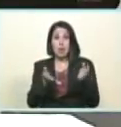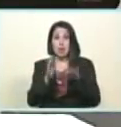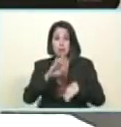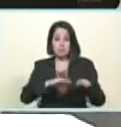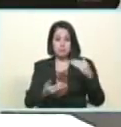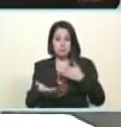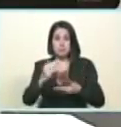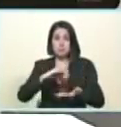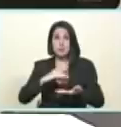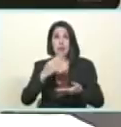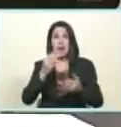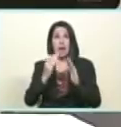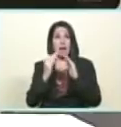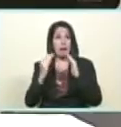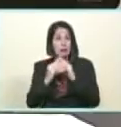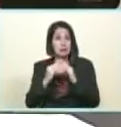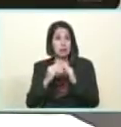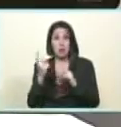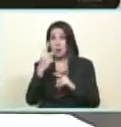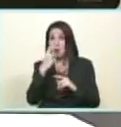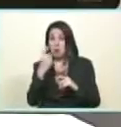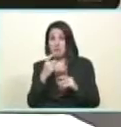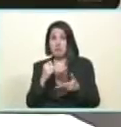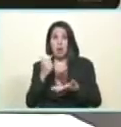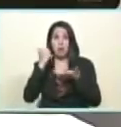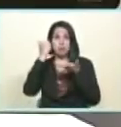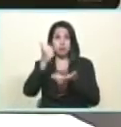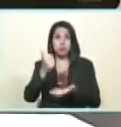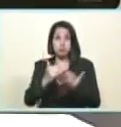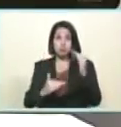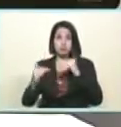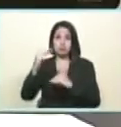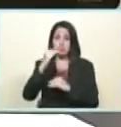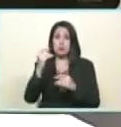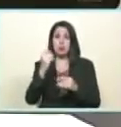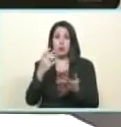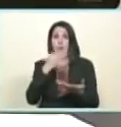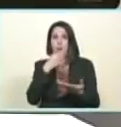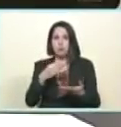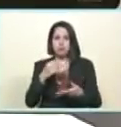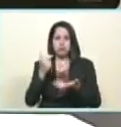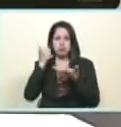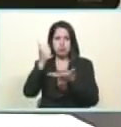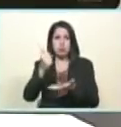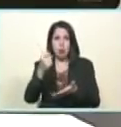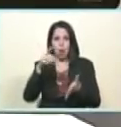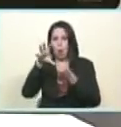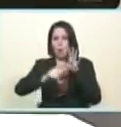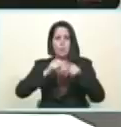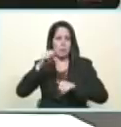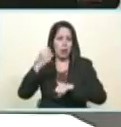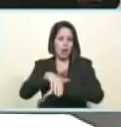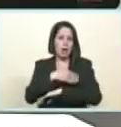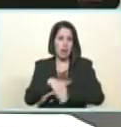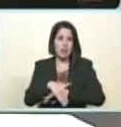y bueno lo que le falte con este aumento salarial con el bono sale y lo complementa en la compra en la calle